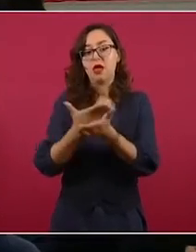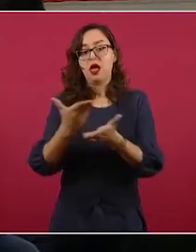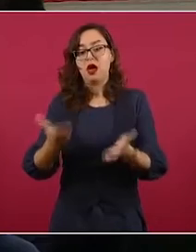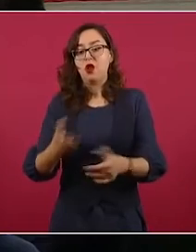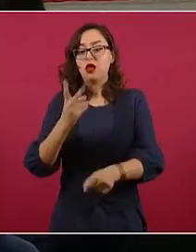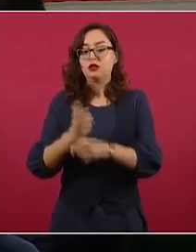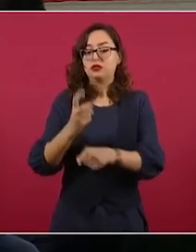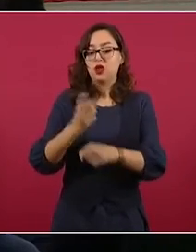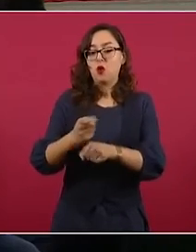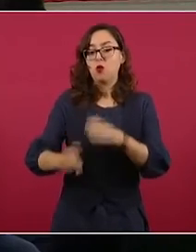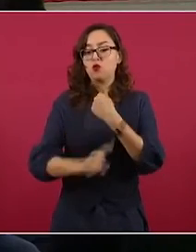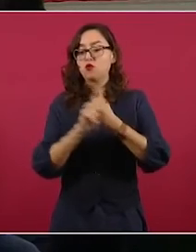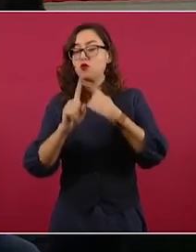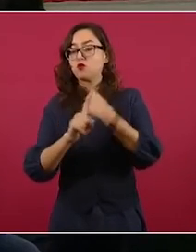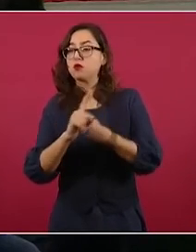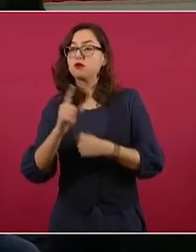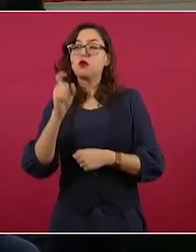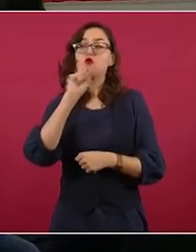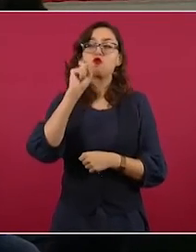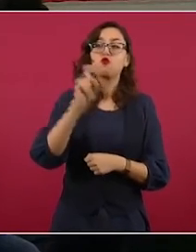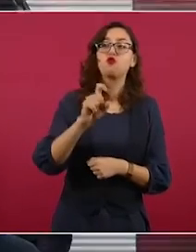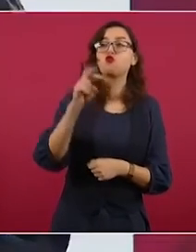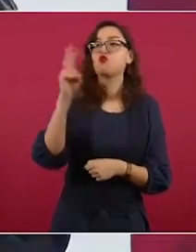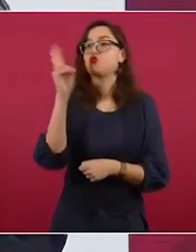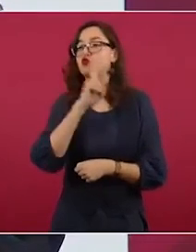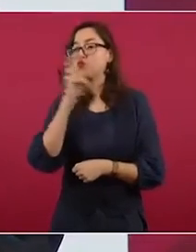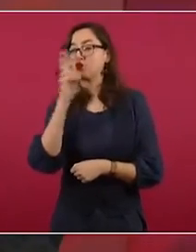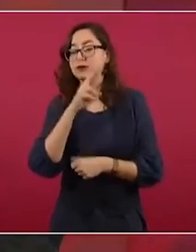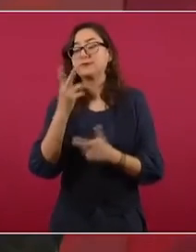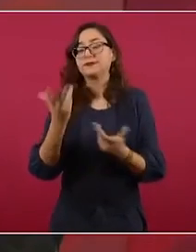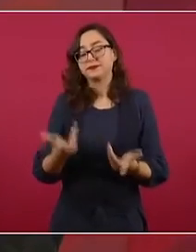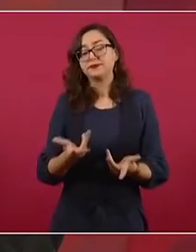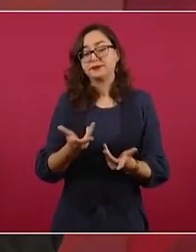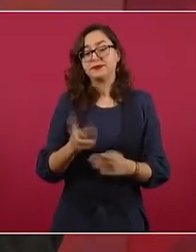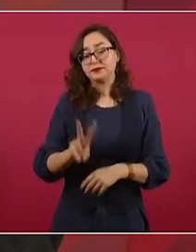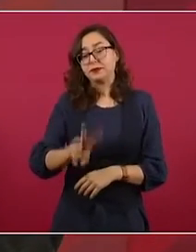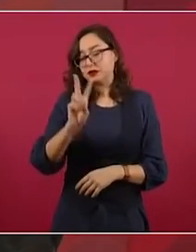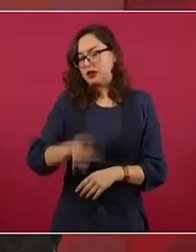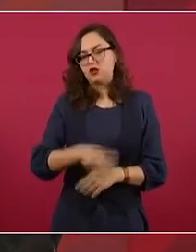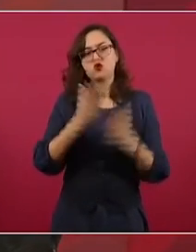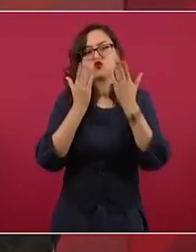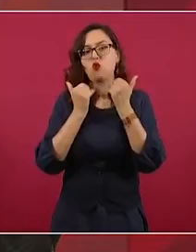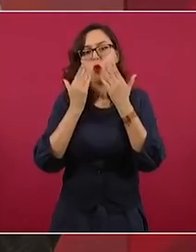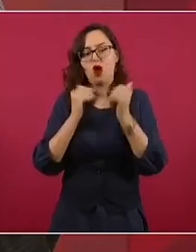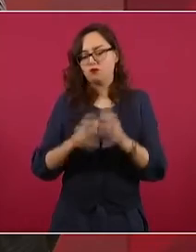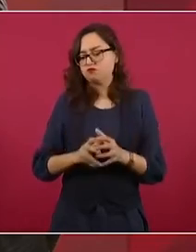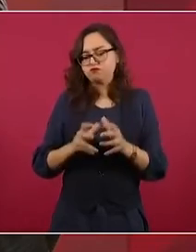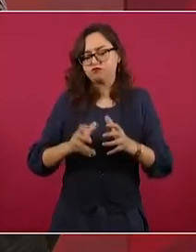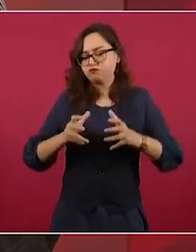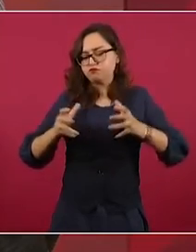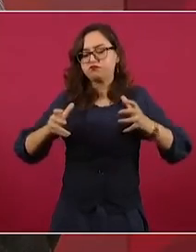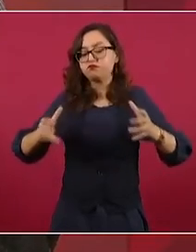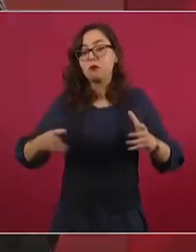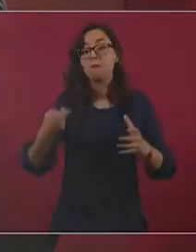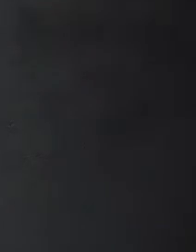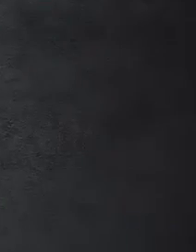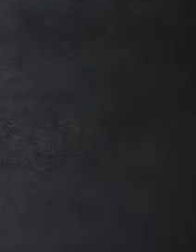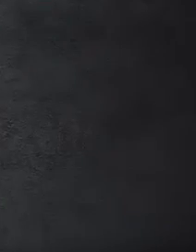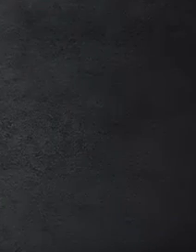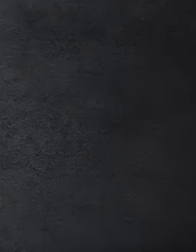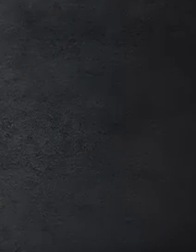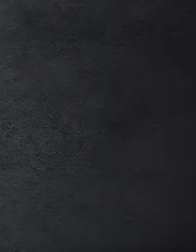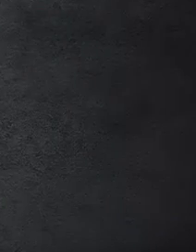sí hemos tenido una mejor distribución del ingreso, de la riqueza.